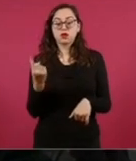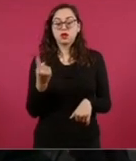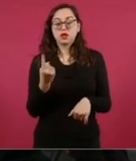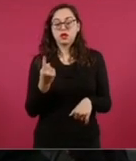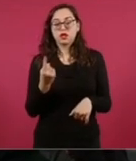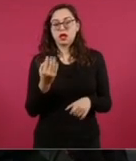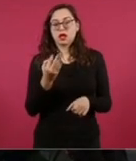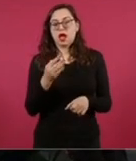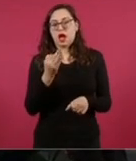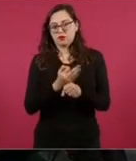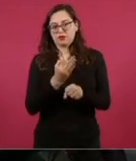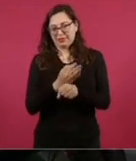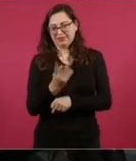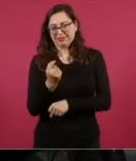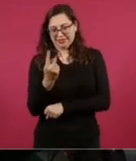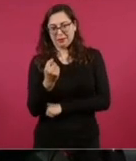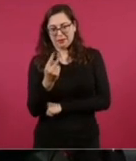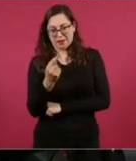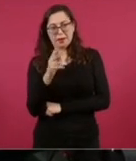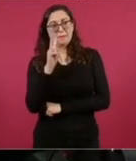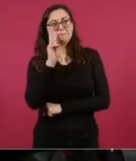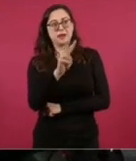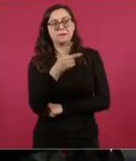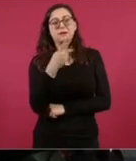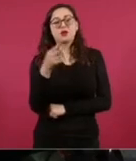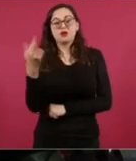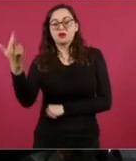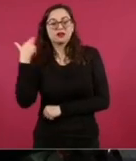por radio.